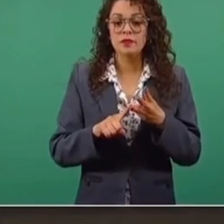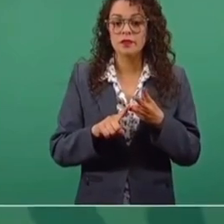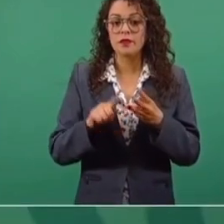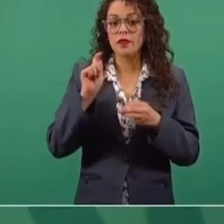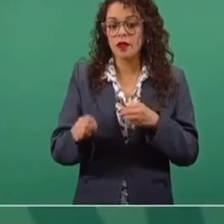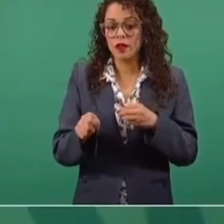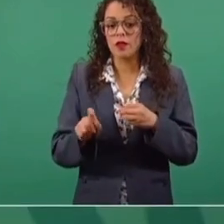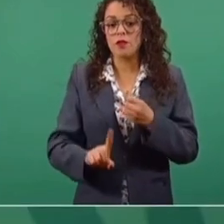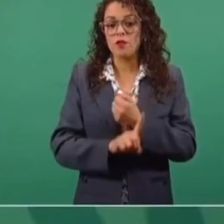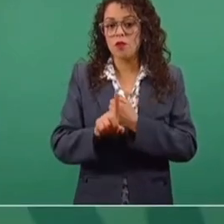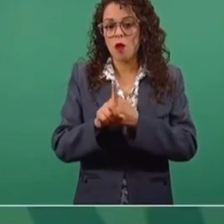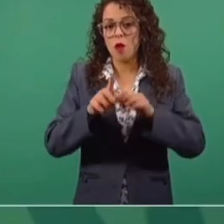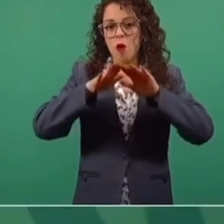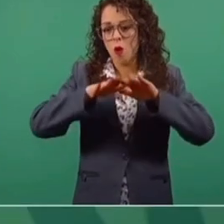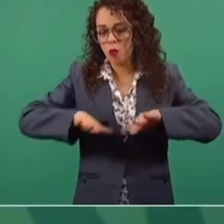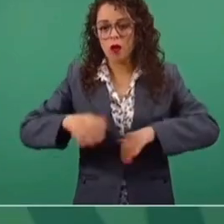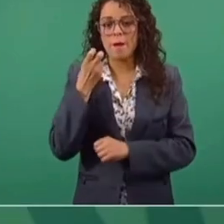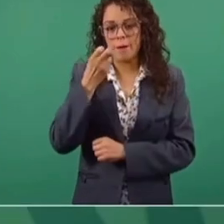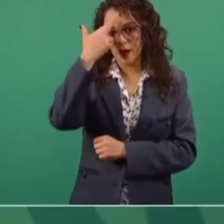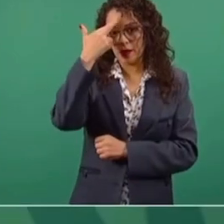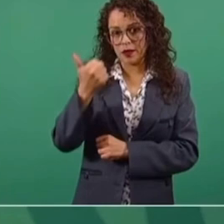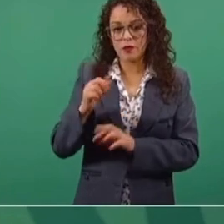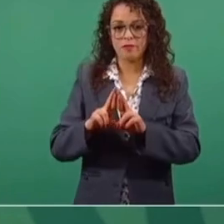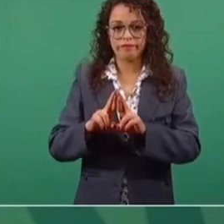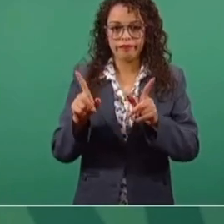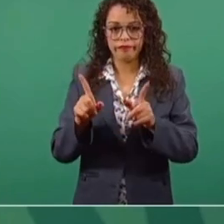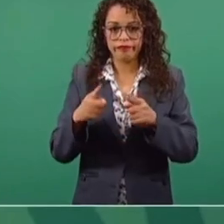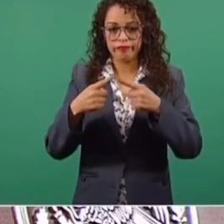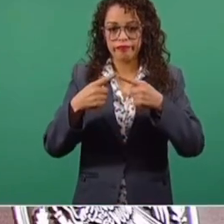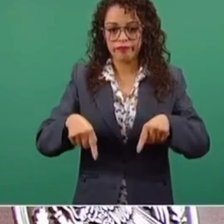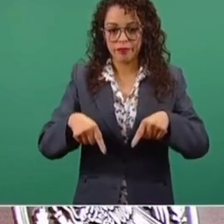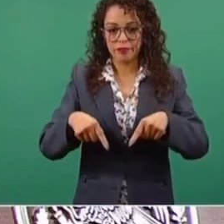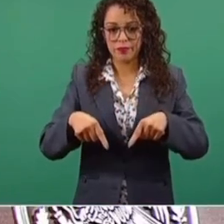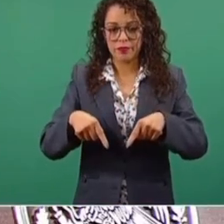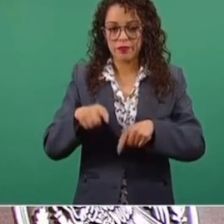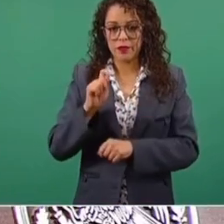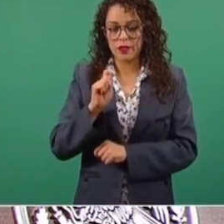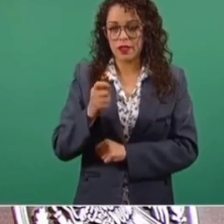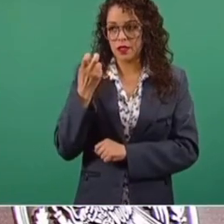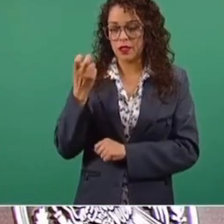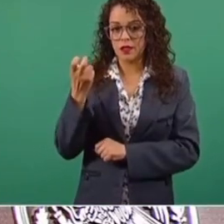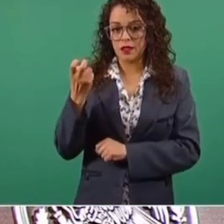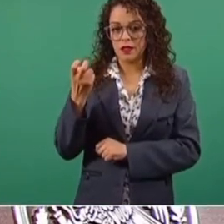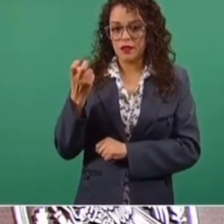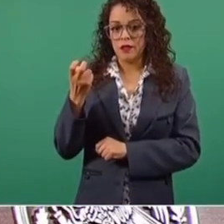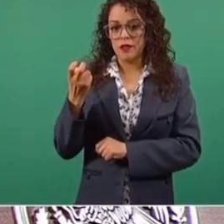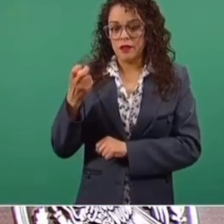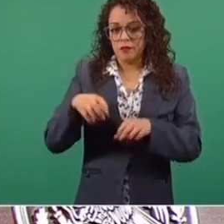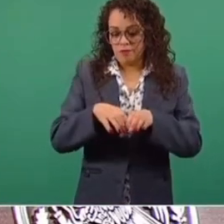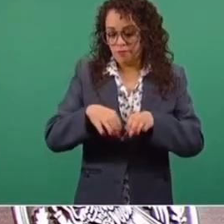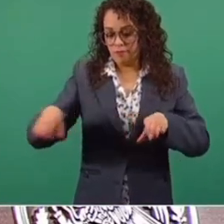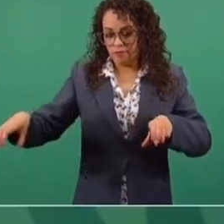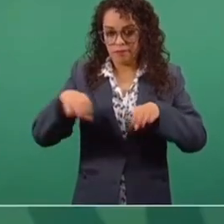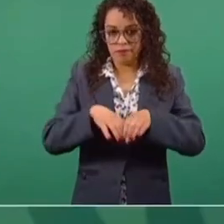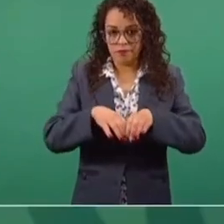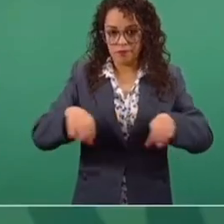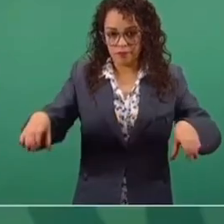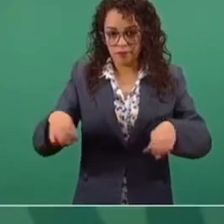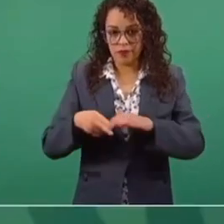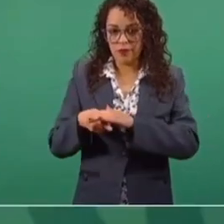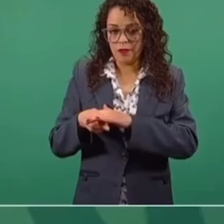que provocaron que se fracturara la pieza, la